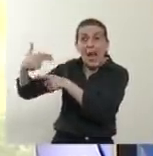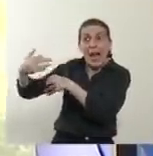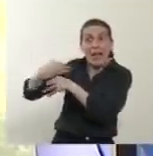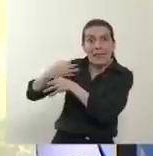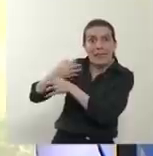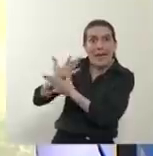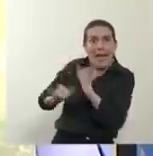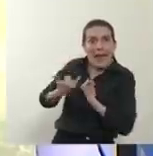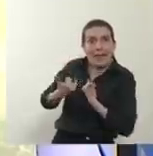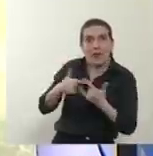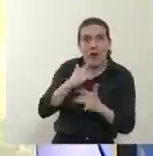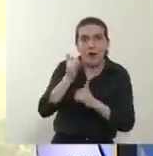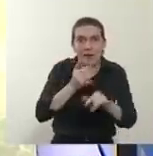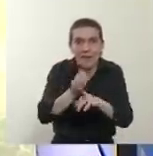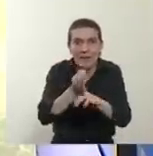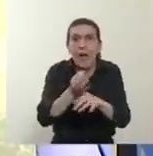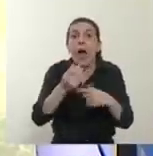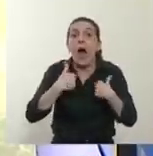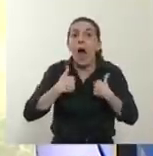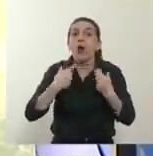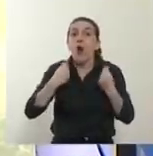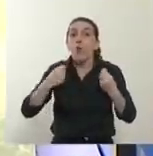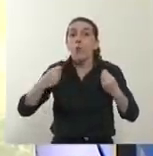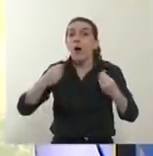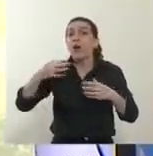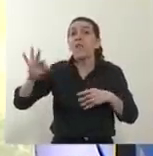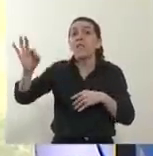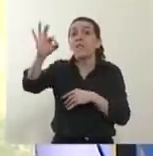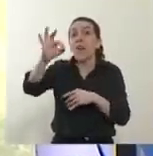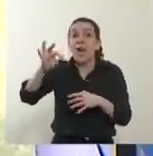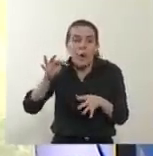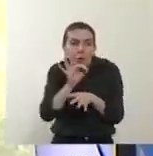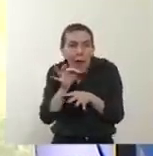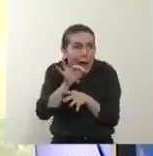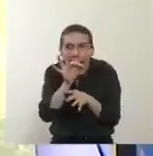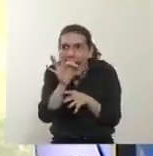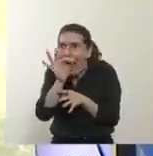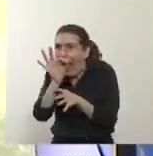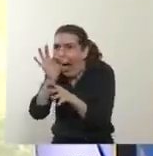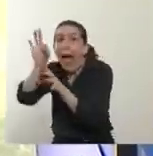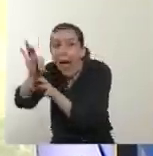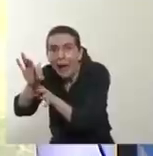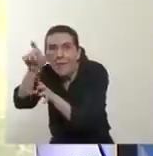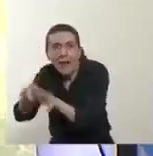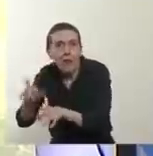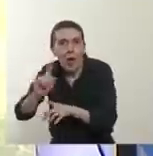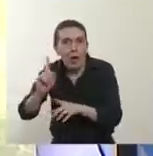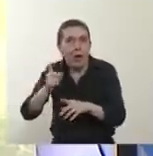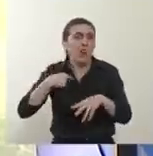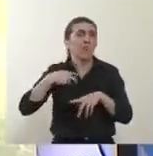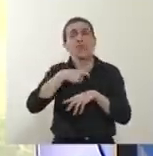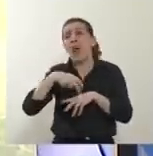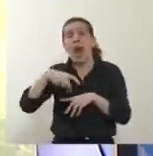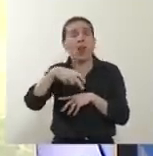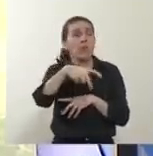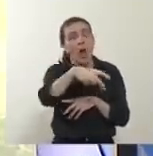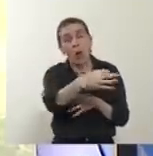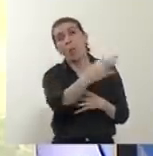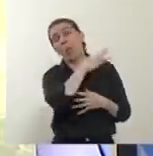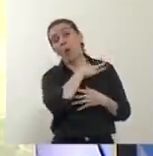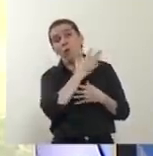no nos busca, nosotros vamos a buscarlo. Y ese es el mayor problema que hoy tenemos,